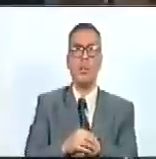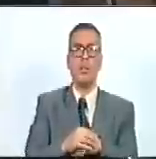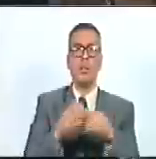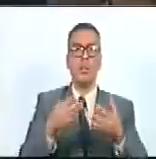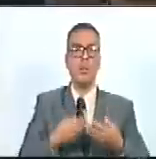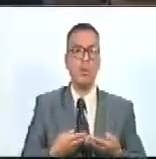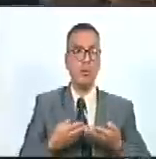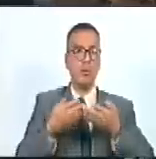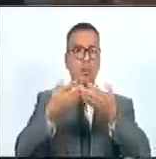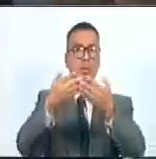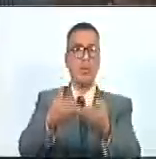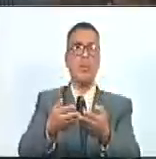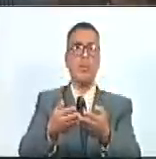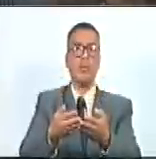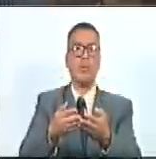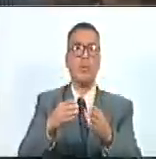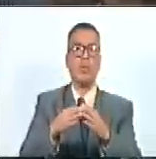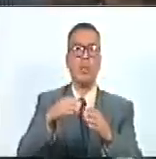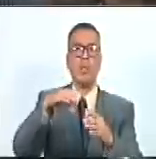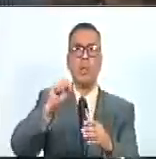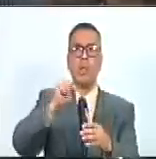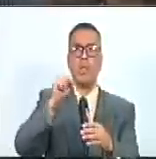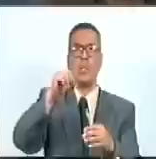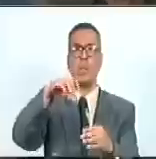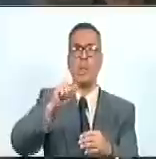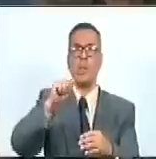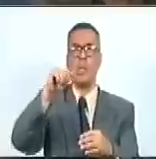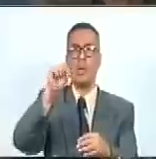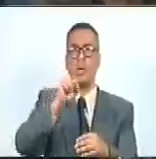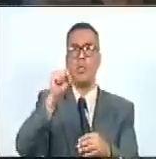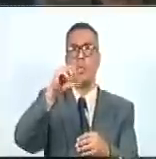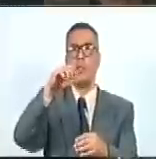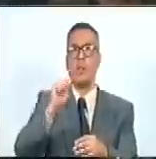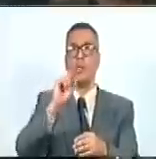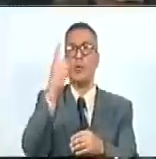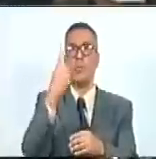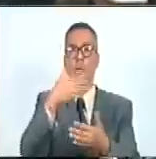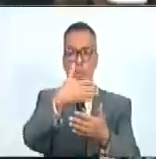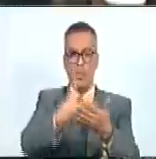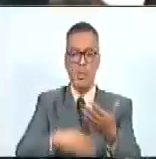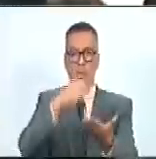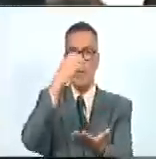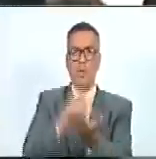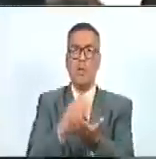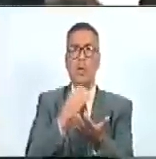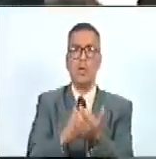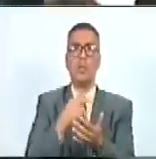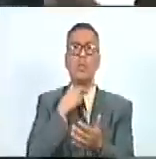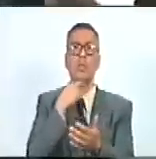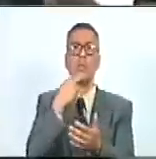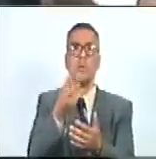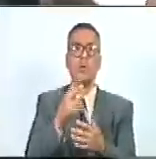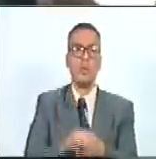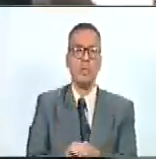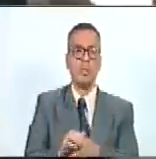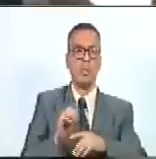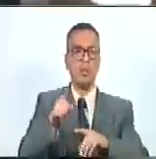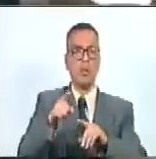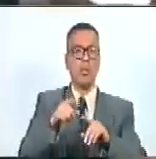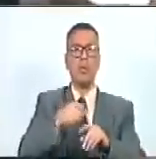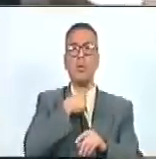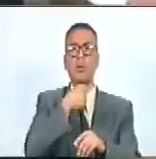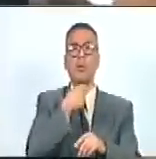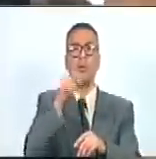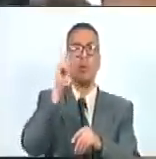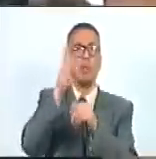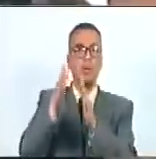entregaba a Francisco Fossa Andersen el primer certificado de locución a un periodista